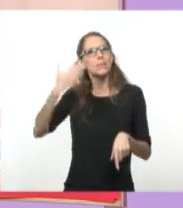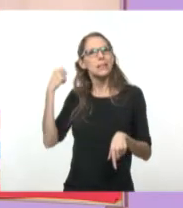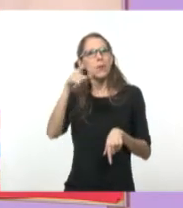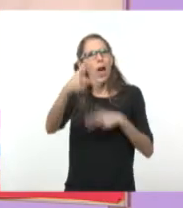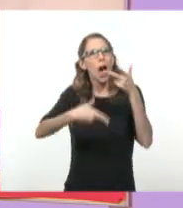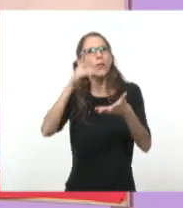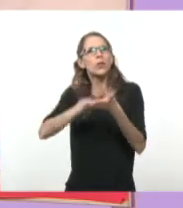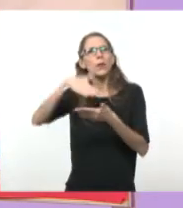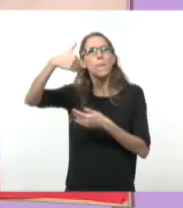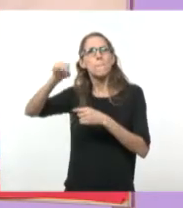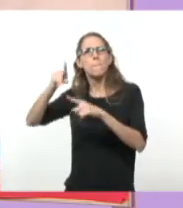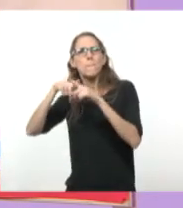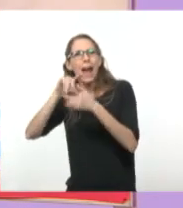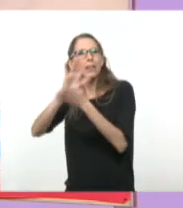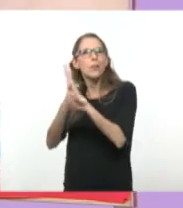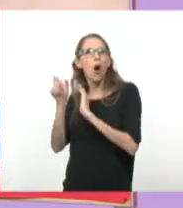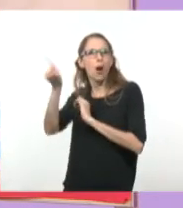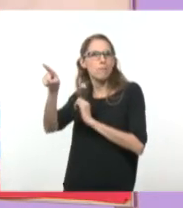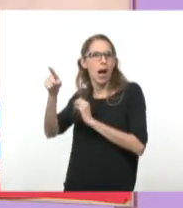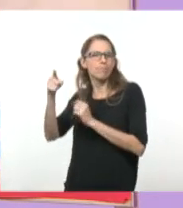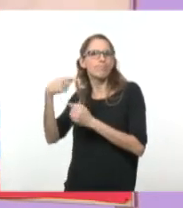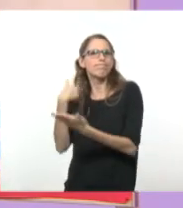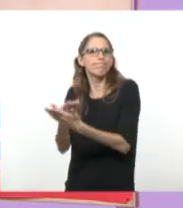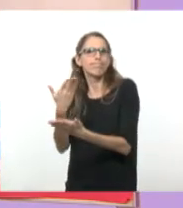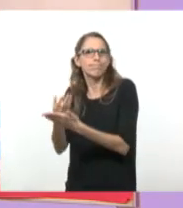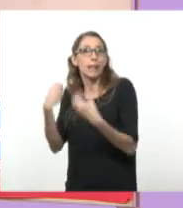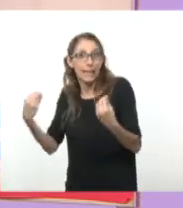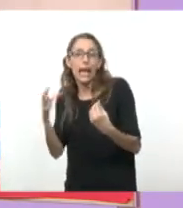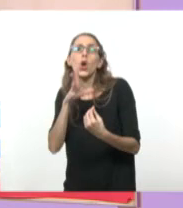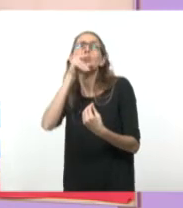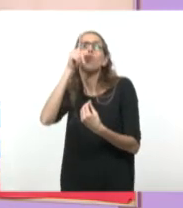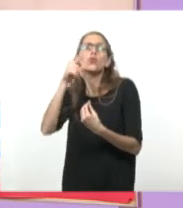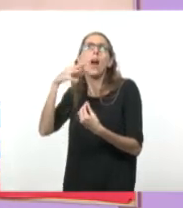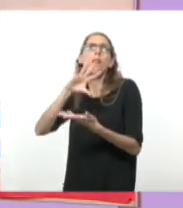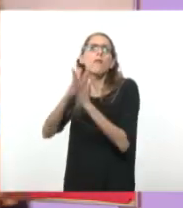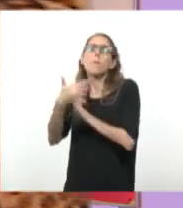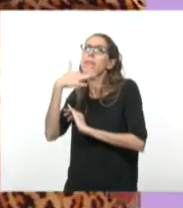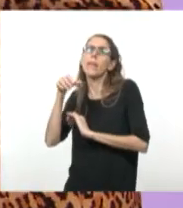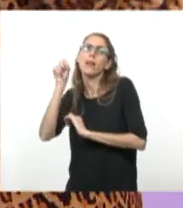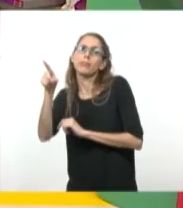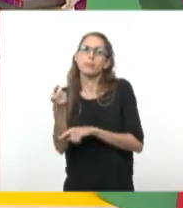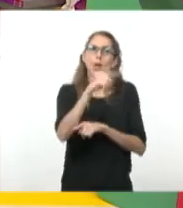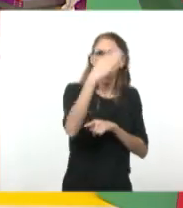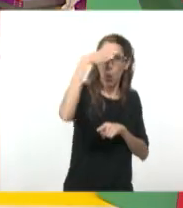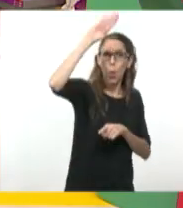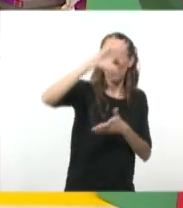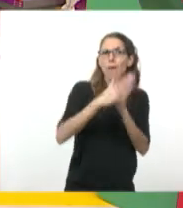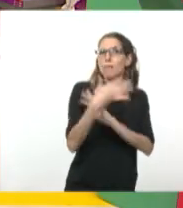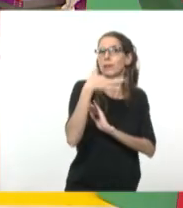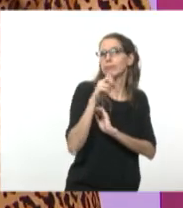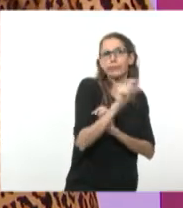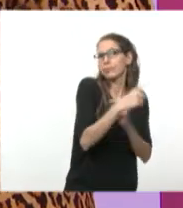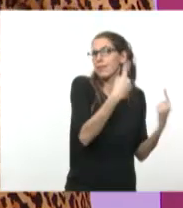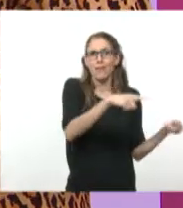marxismo. Vimos que en Rusia se hace una lectura del marxismo, en Cuba se hace otra lectura del marxismo. Son distintas